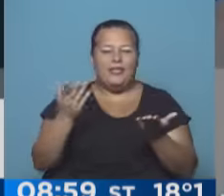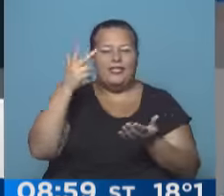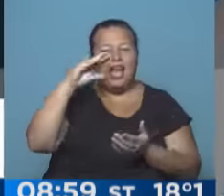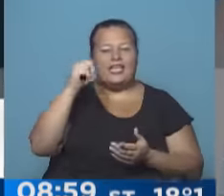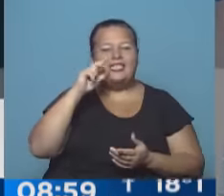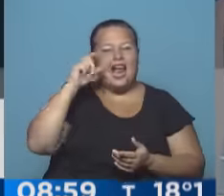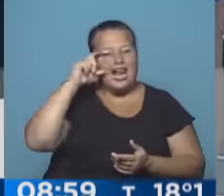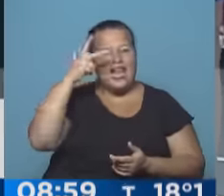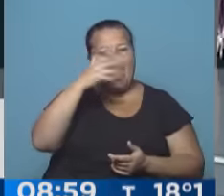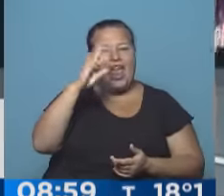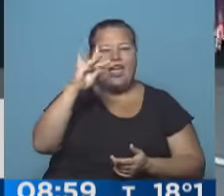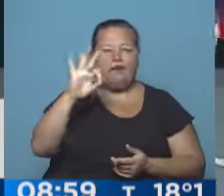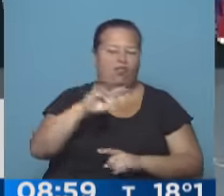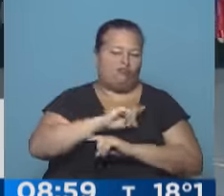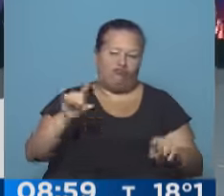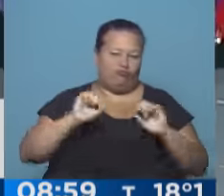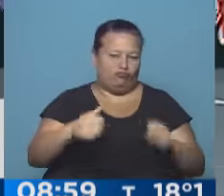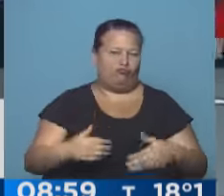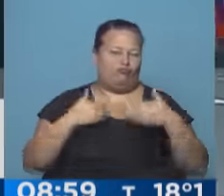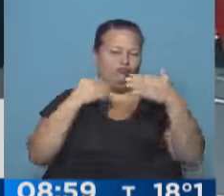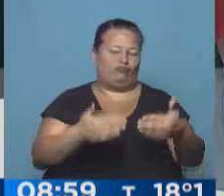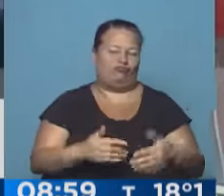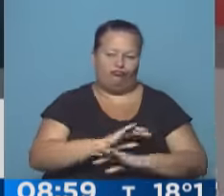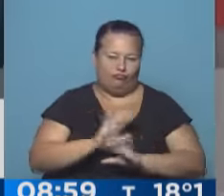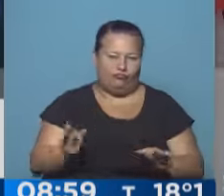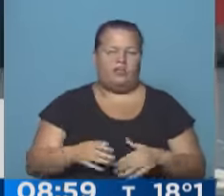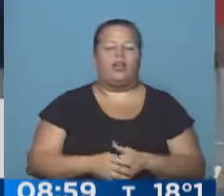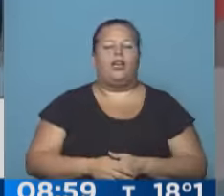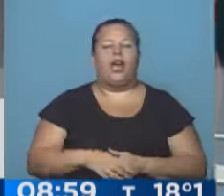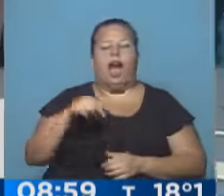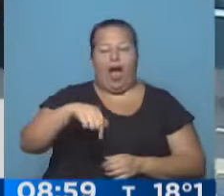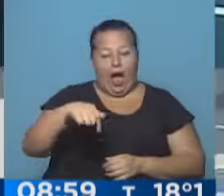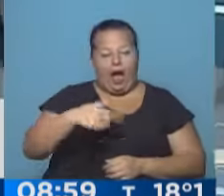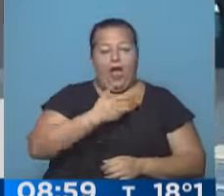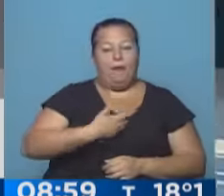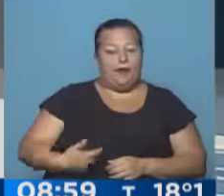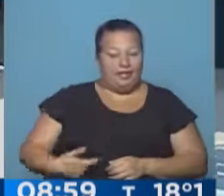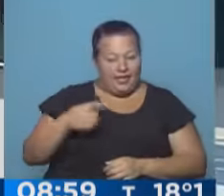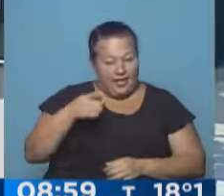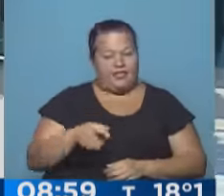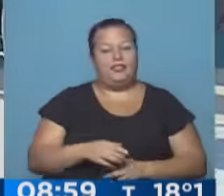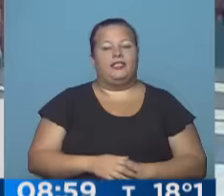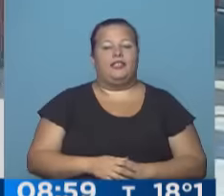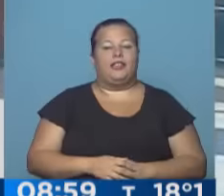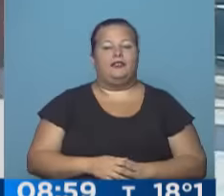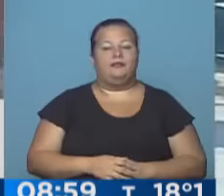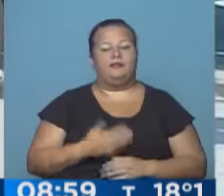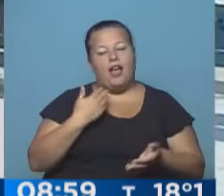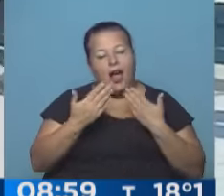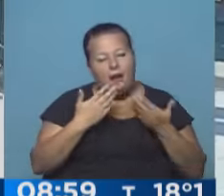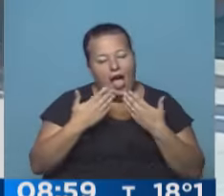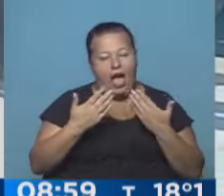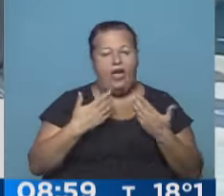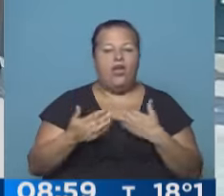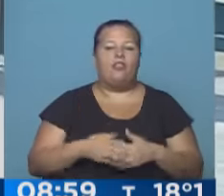Charlie Hebdo, no pudieron llevarse a cabo. En este momento el Presidente está tomando contacto, unas